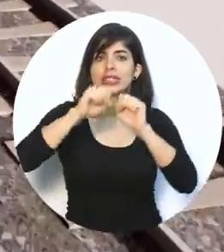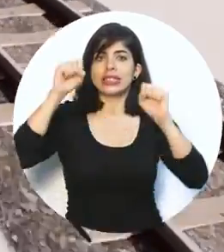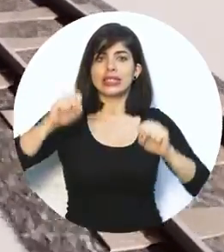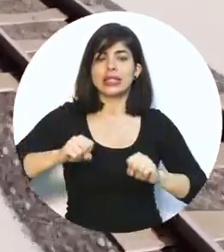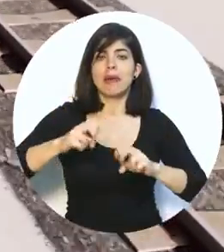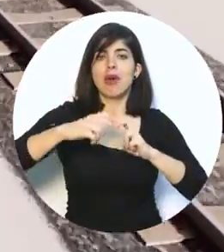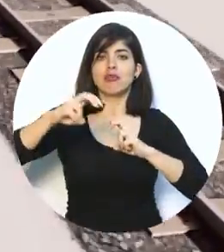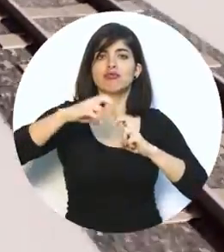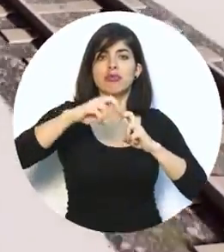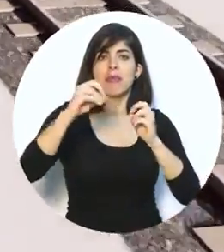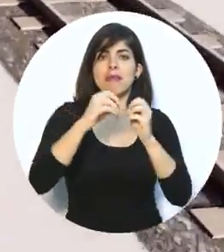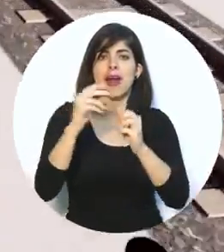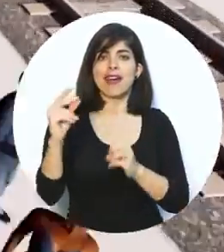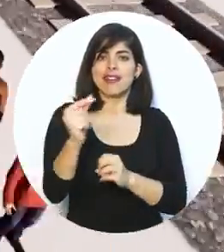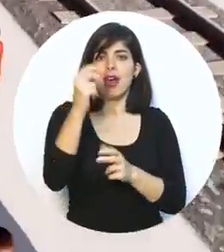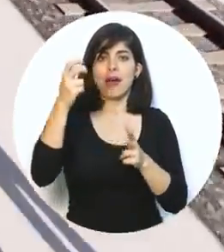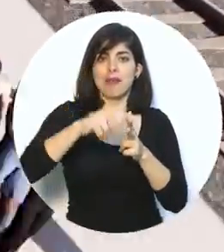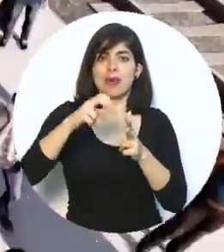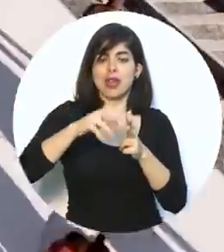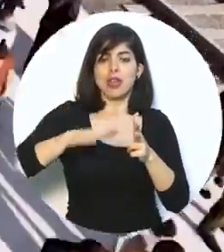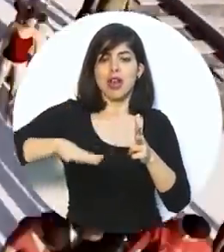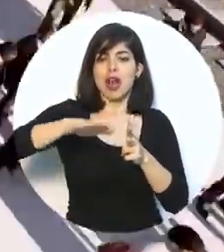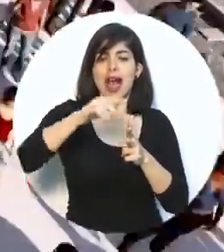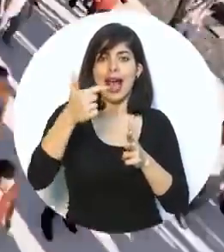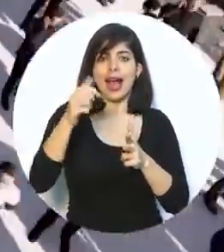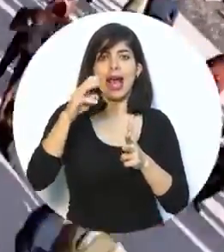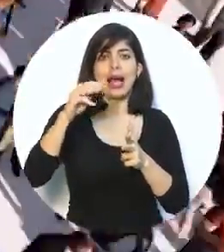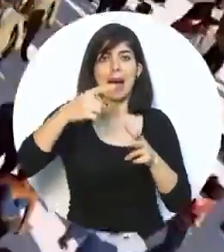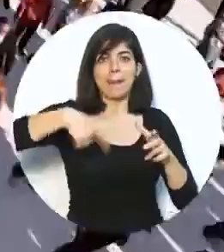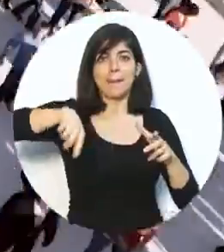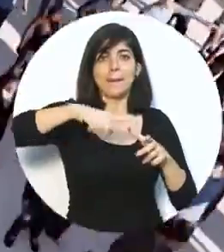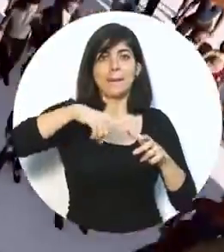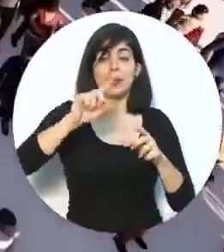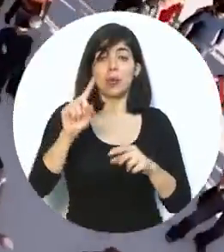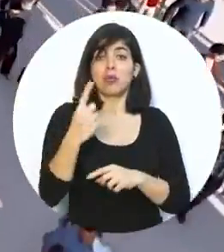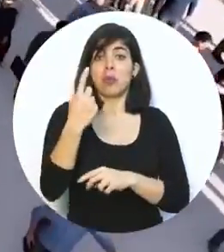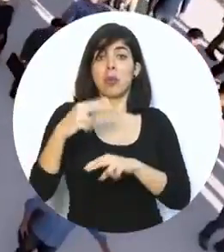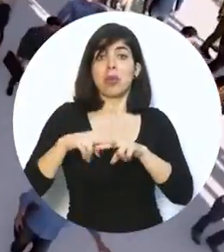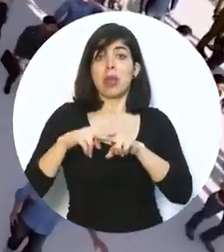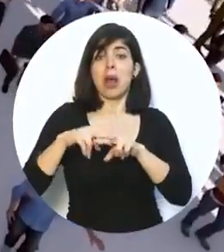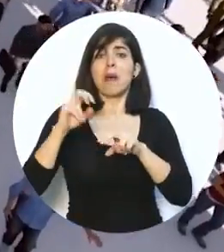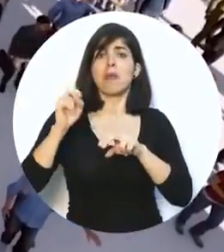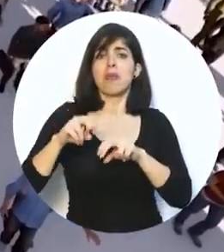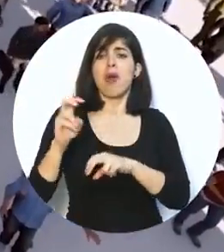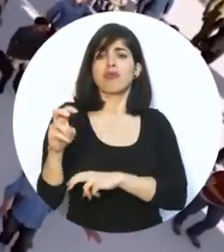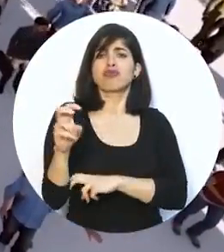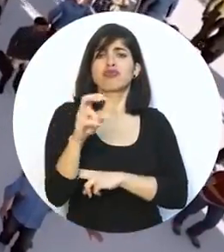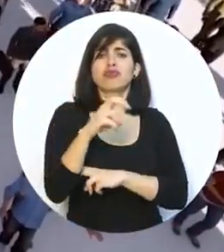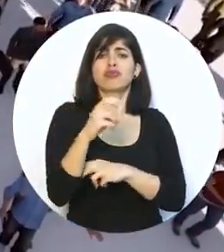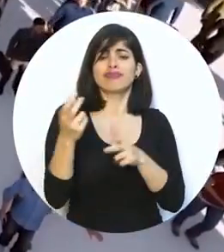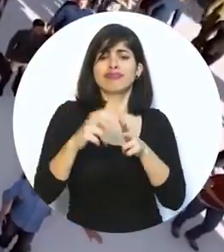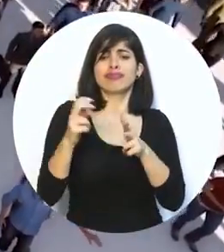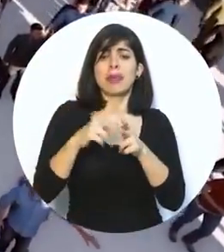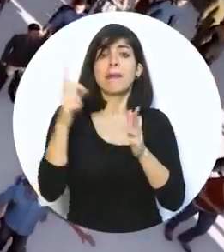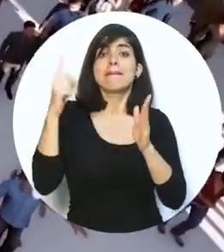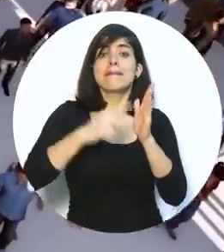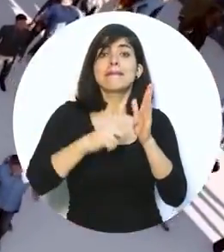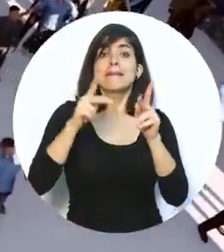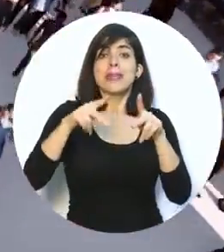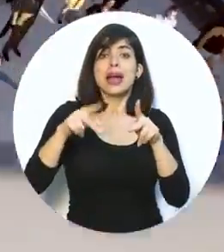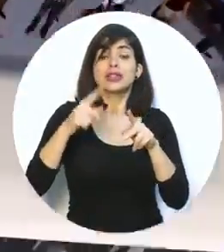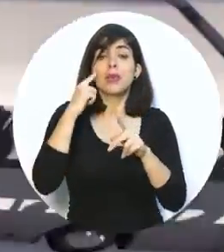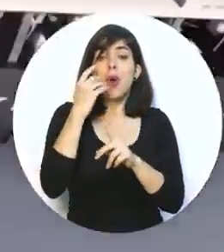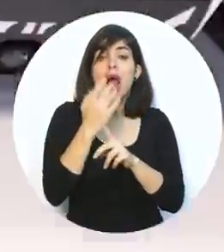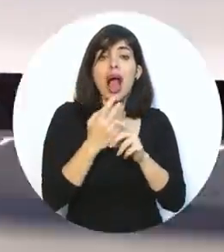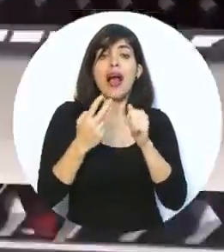nuevo sistema de transporte rápido de pasajeros del gran área metropolitana. Con solo un tren se podrá trasladar hasta mil personas